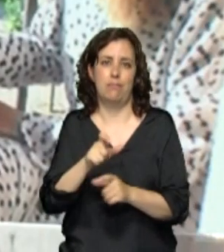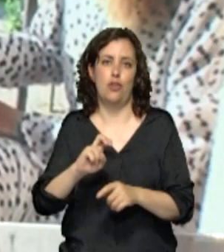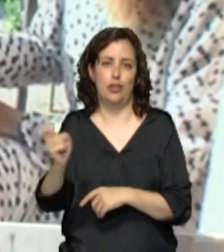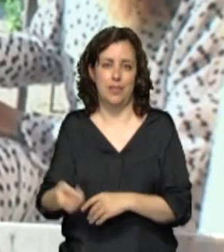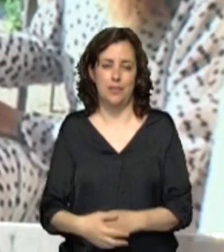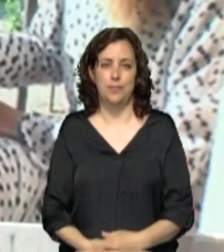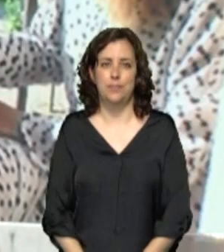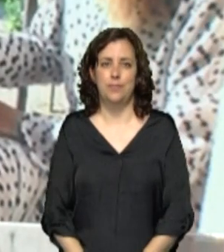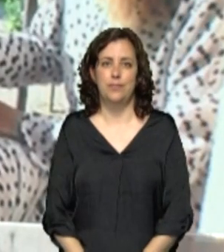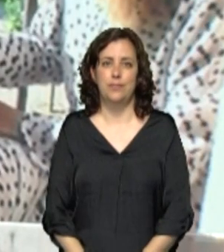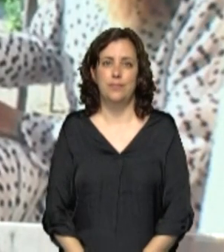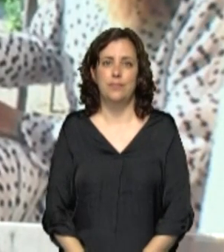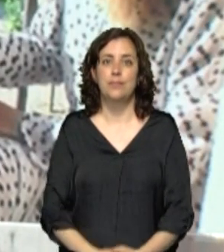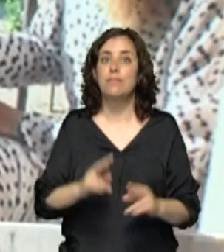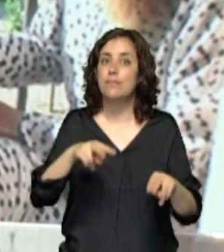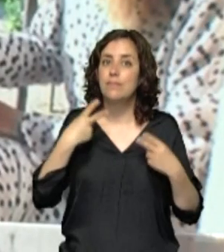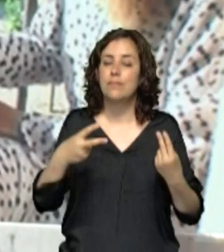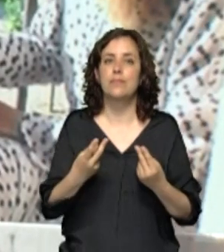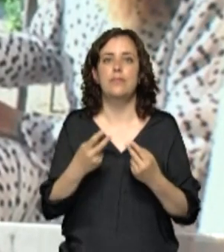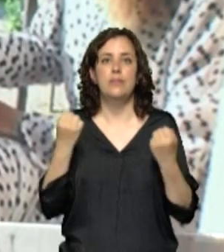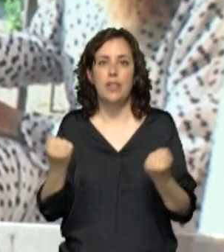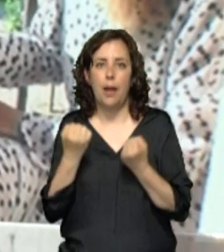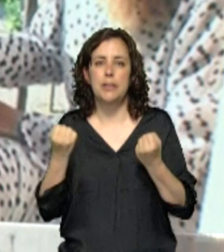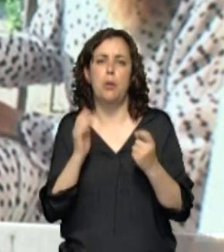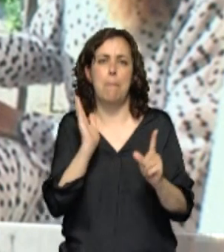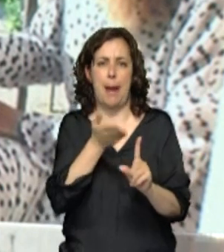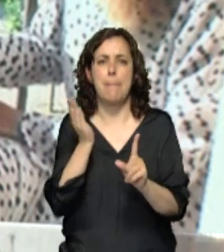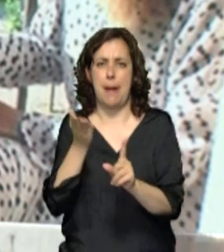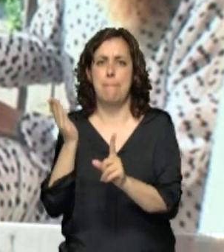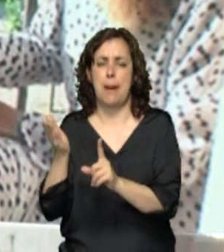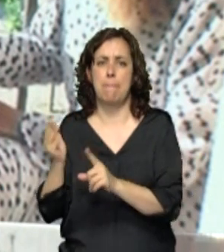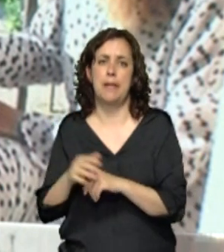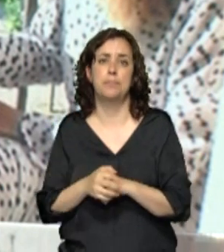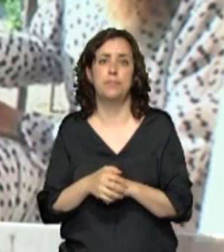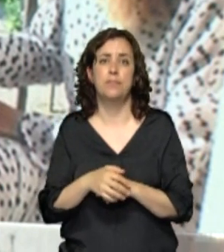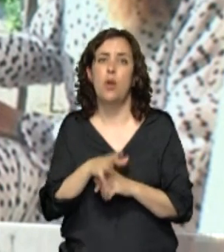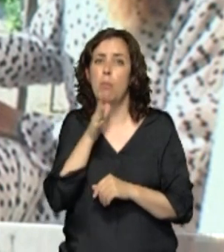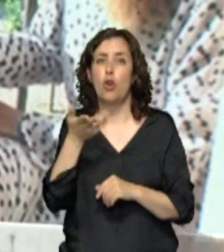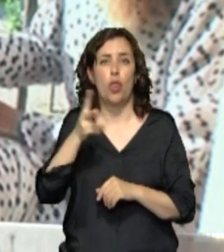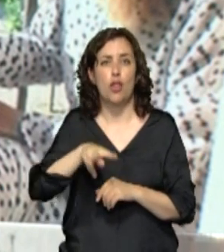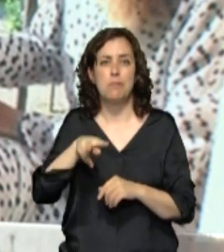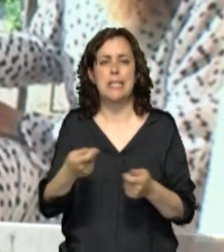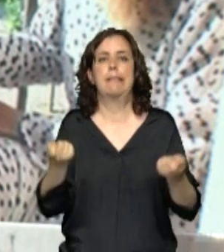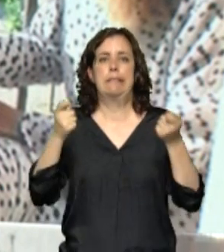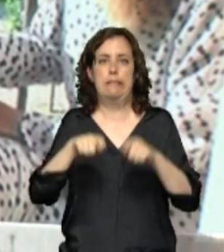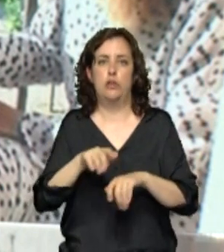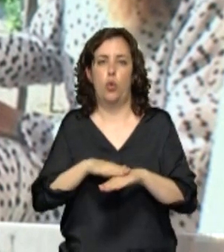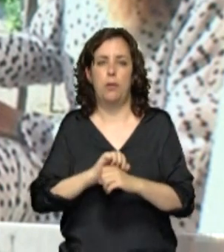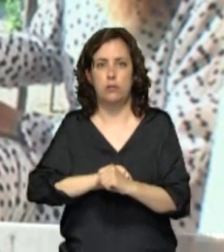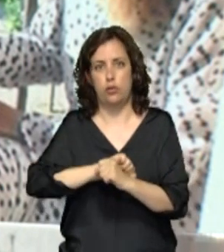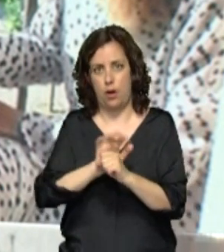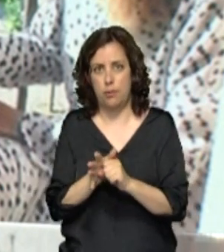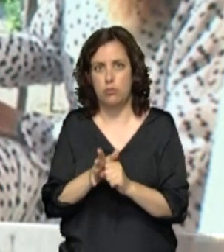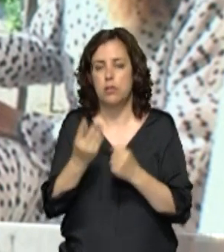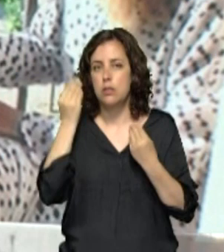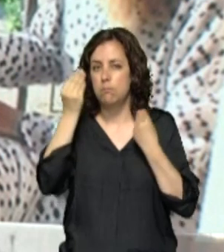hostelería, la restauración y los eventos son tres sectores castigados también por esta pandemia. Que han tenido que cerrar durante dos meses por el COVID-19. Tiempo para